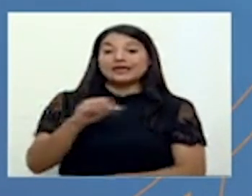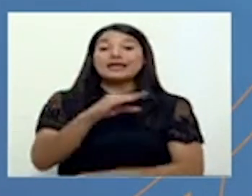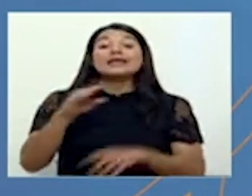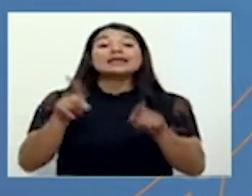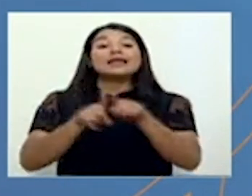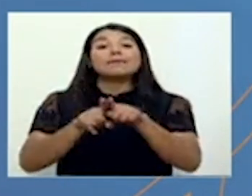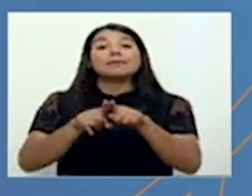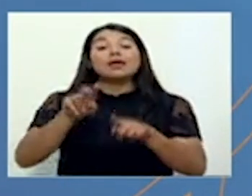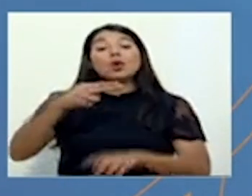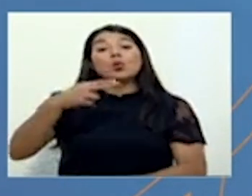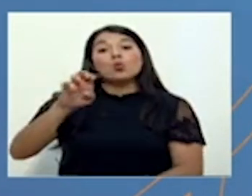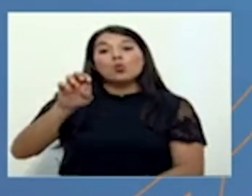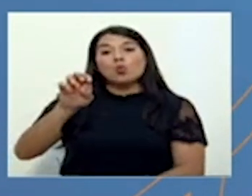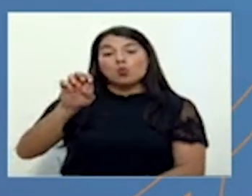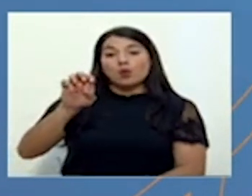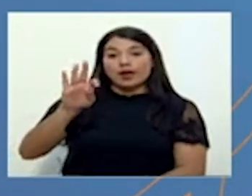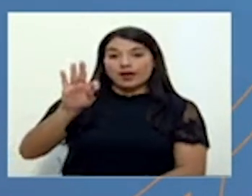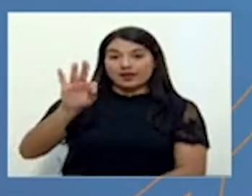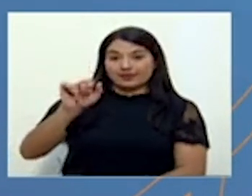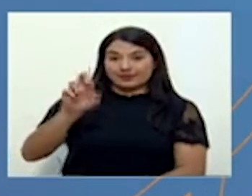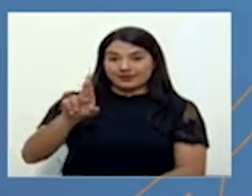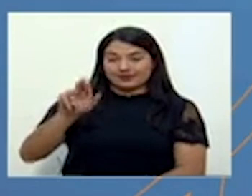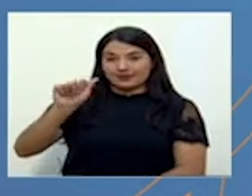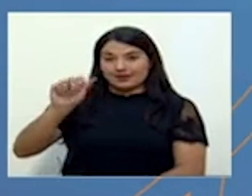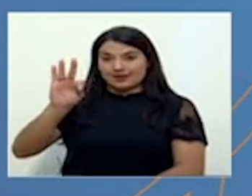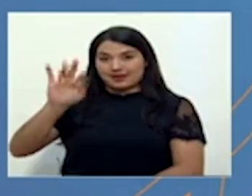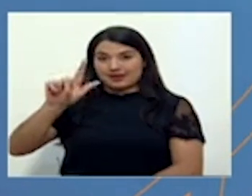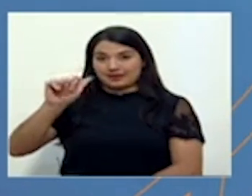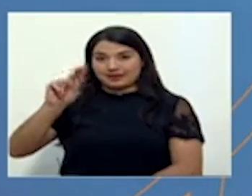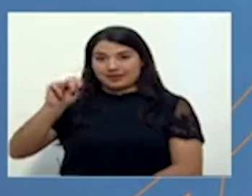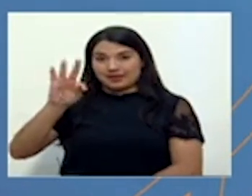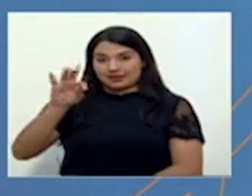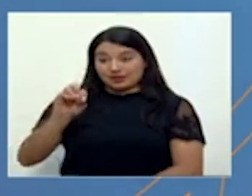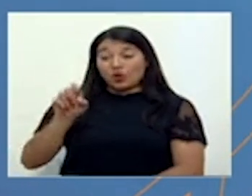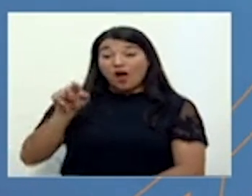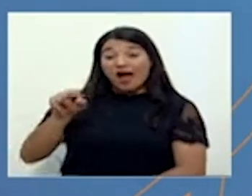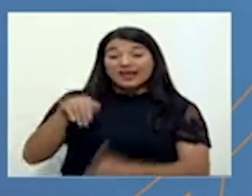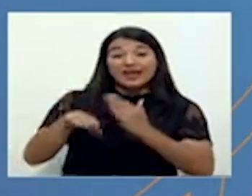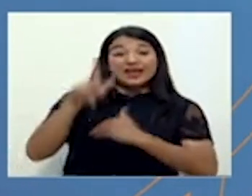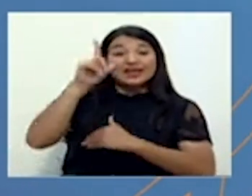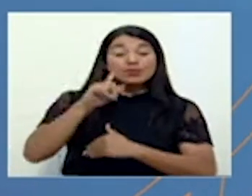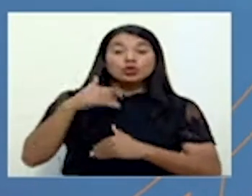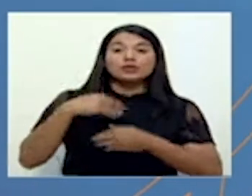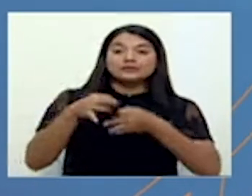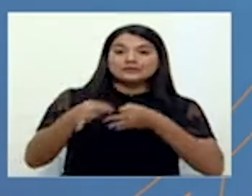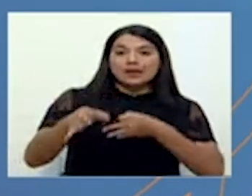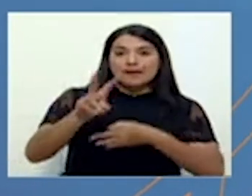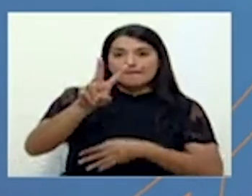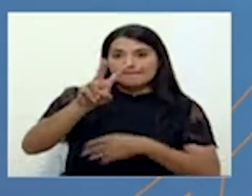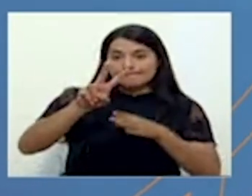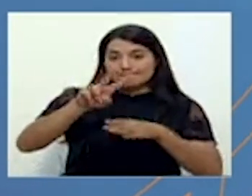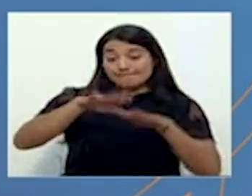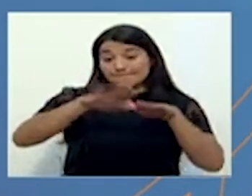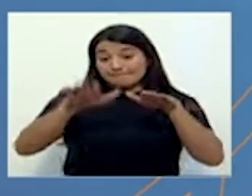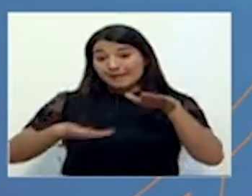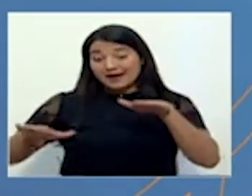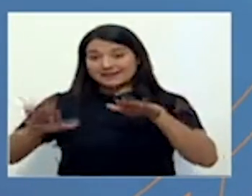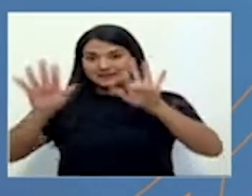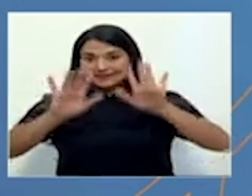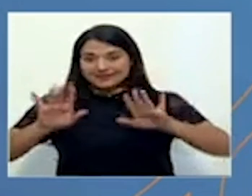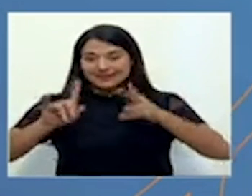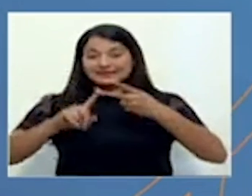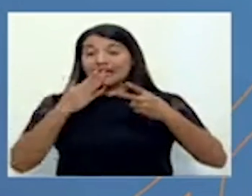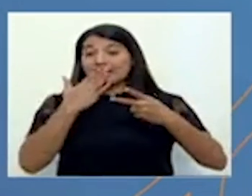Atlántica, tenemos en el cantón de Limón, el distrito de Valle de la Estrella. En Talamanca, el distrito de